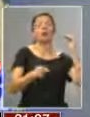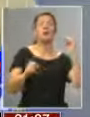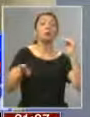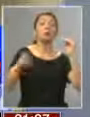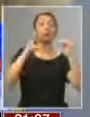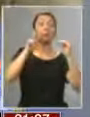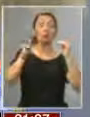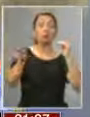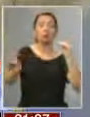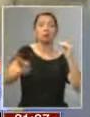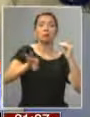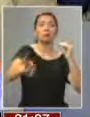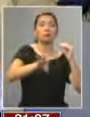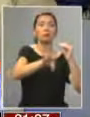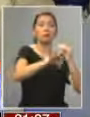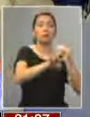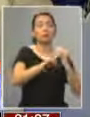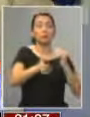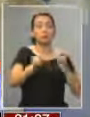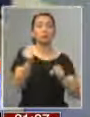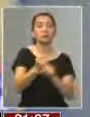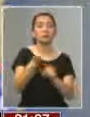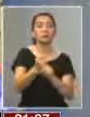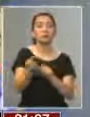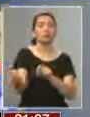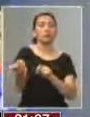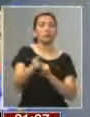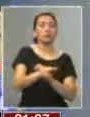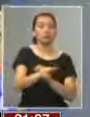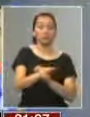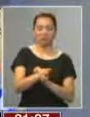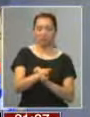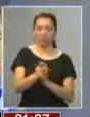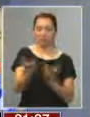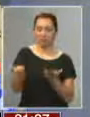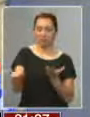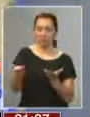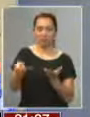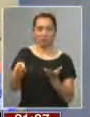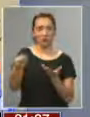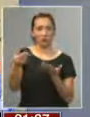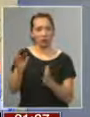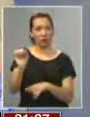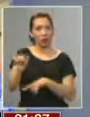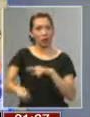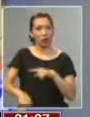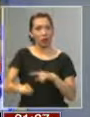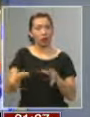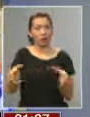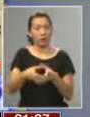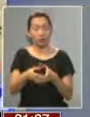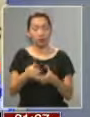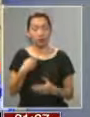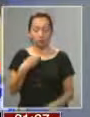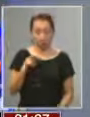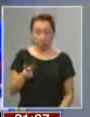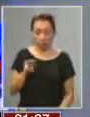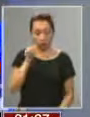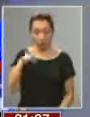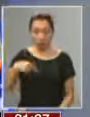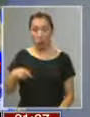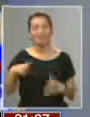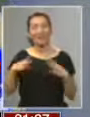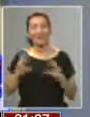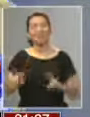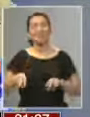a personas para desempeñar cargos que no se condicen con lo que han aprobado los partidos. Entonces yo me levanto todos los días